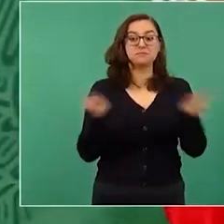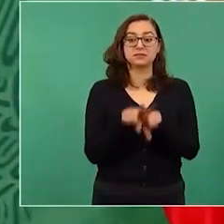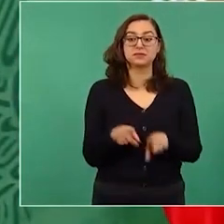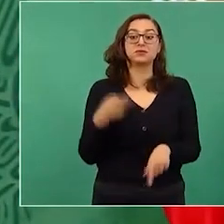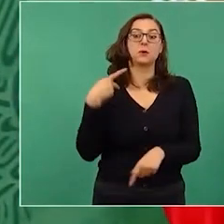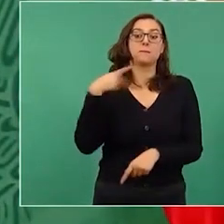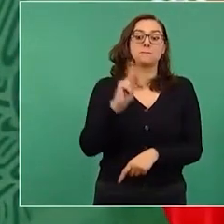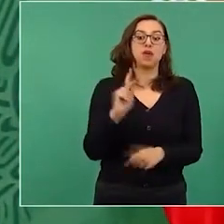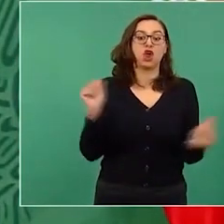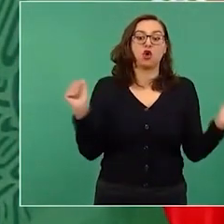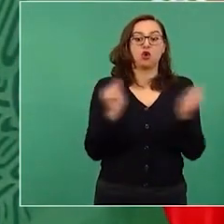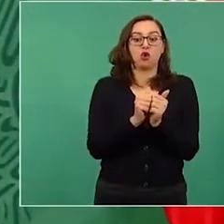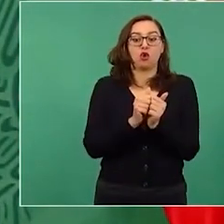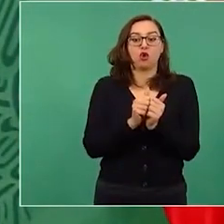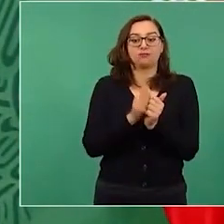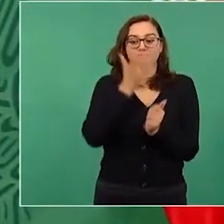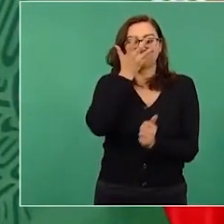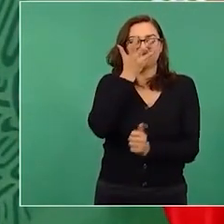Ayer hablábamos de eso.